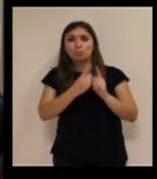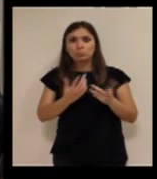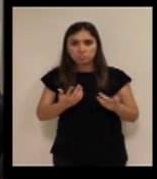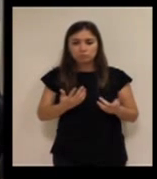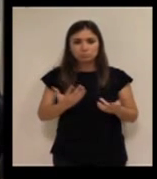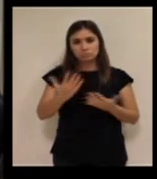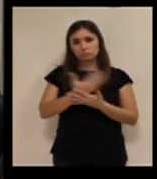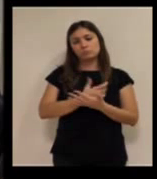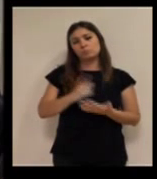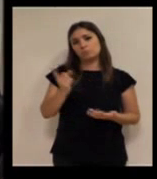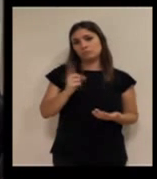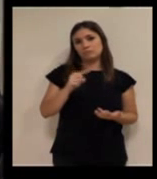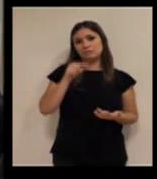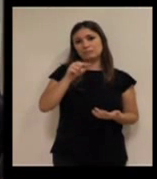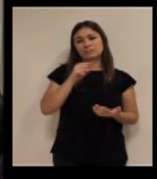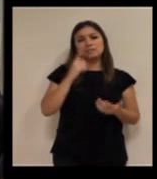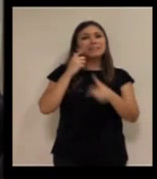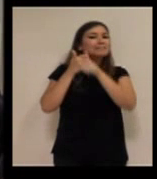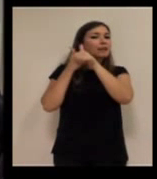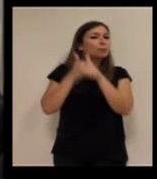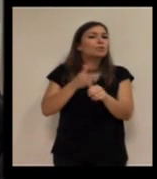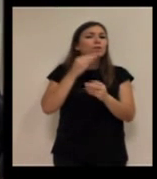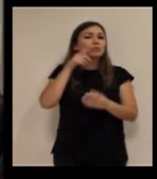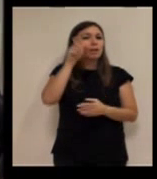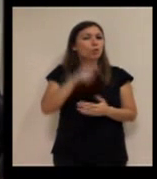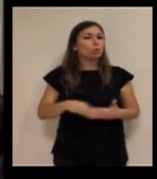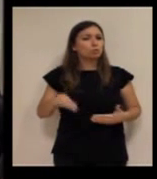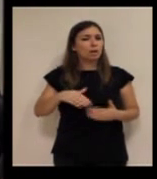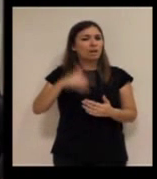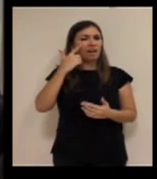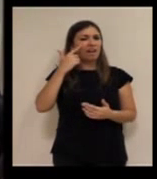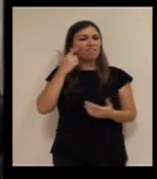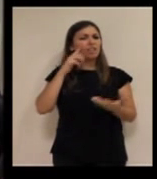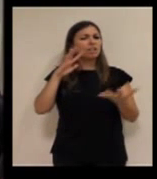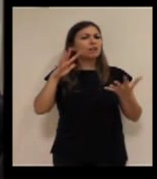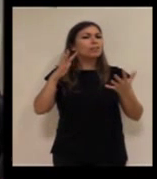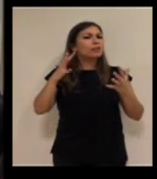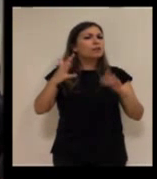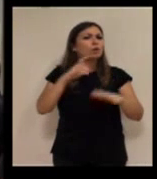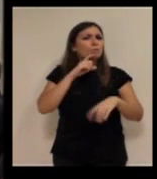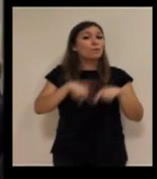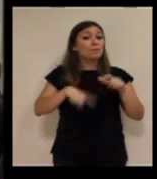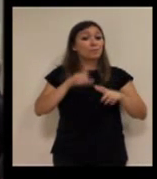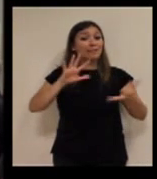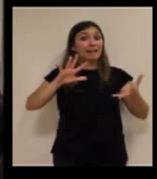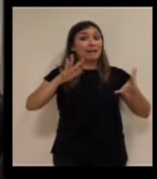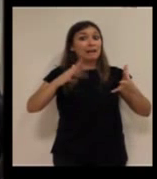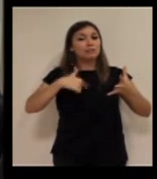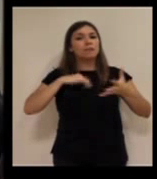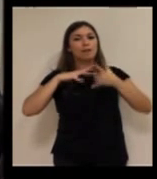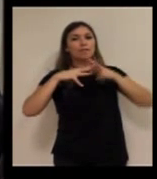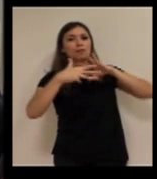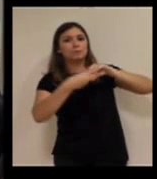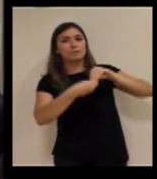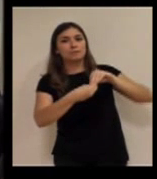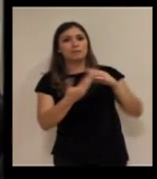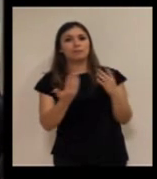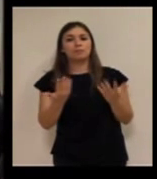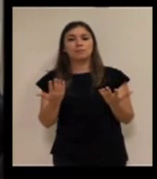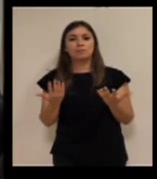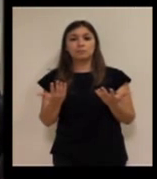Ahí lo que tenemos, normalmente pasamos todos, es por ir haciendo un seguimiento a su usuario para ir conociendo cuál es su evolución e ir adaptándonos.